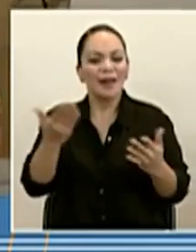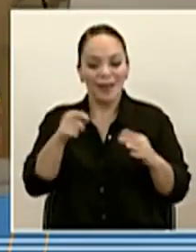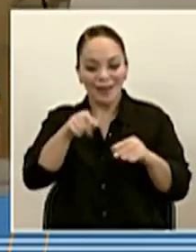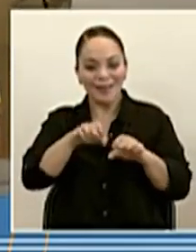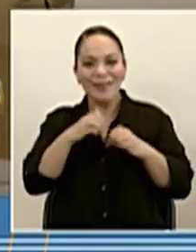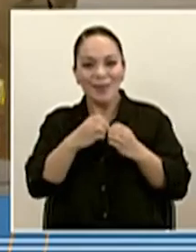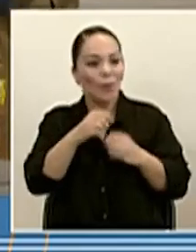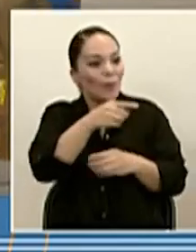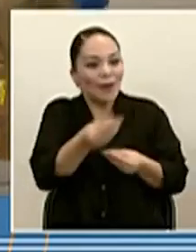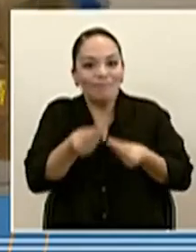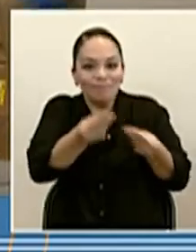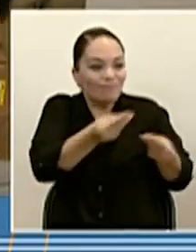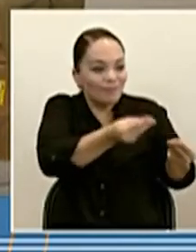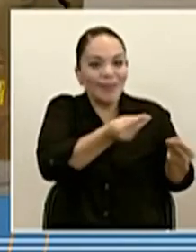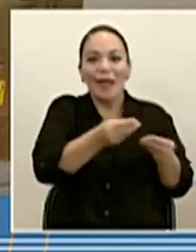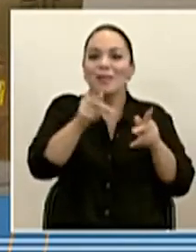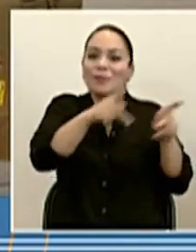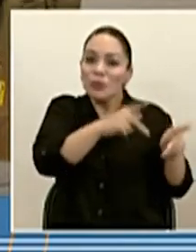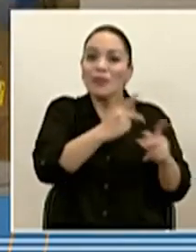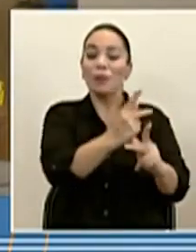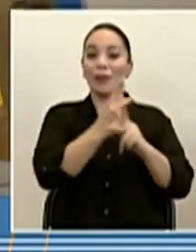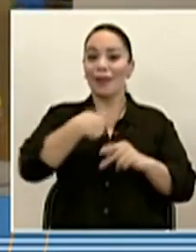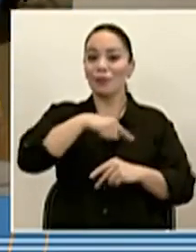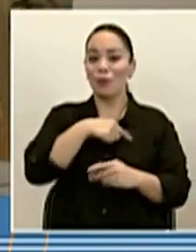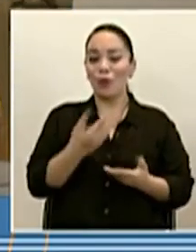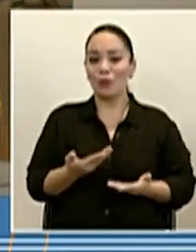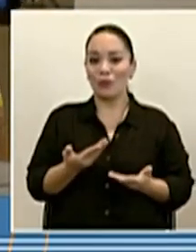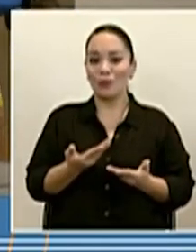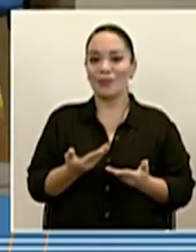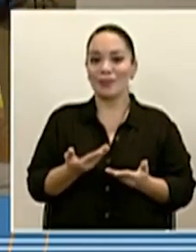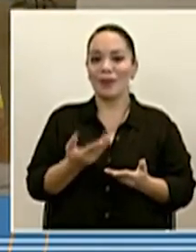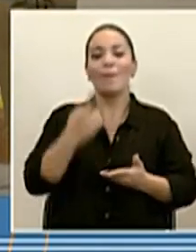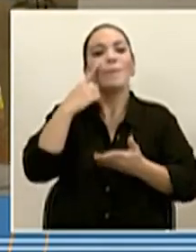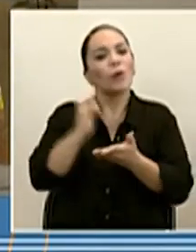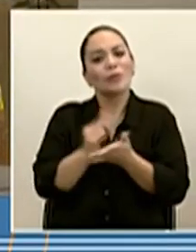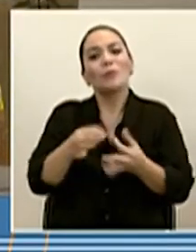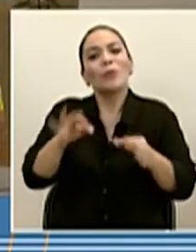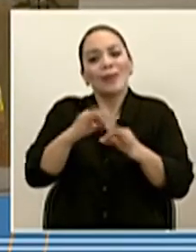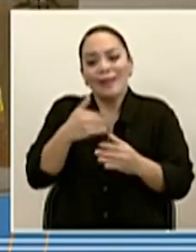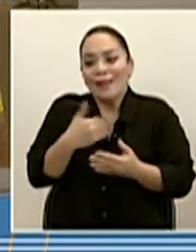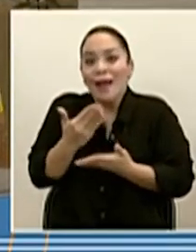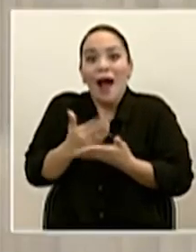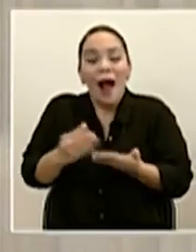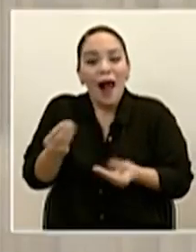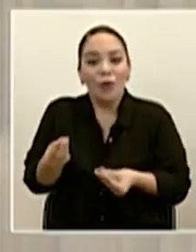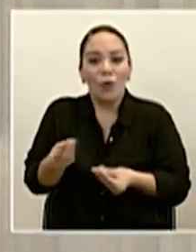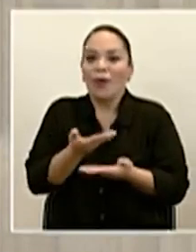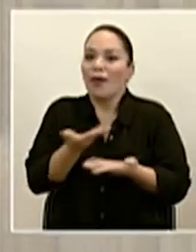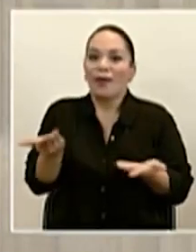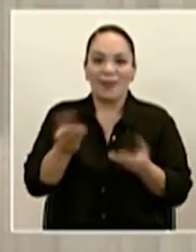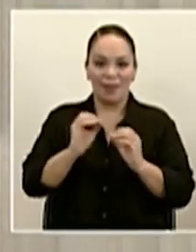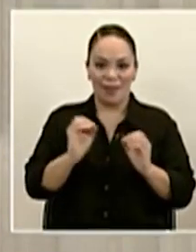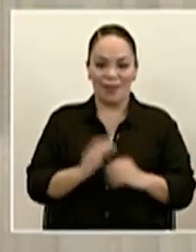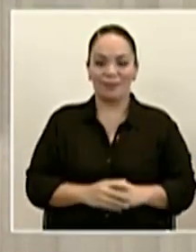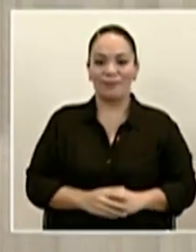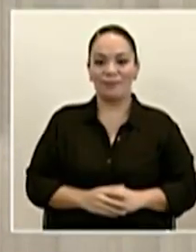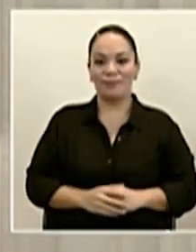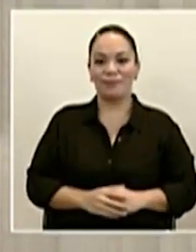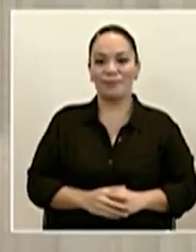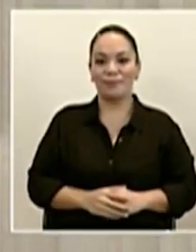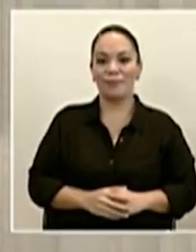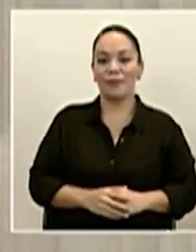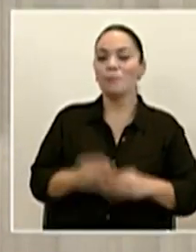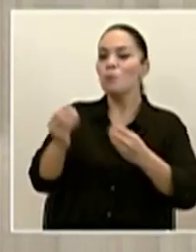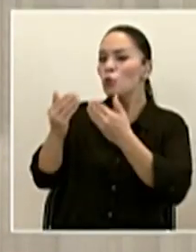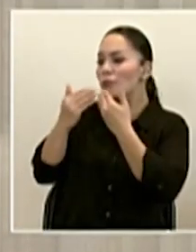que nos protegen, no hay nada como tener un pájaro en mano. Muchas gracias, doctor